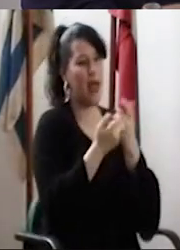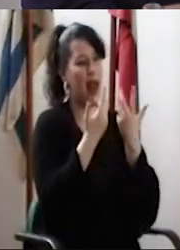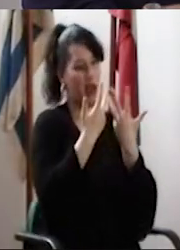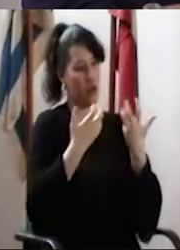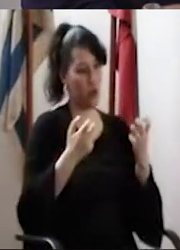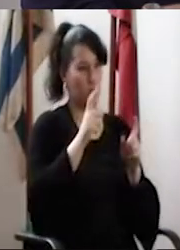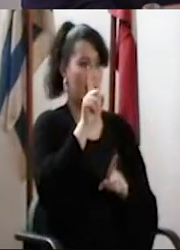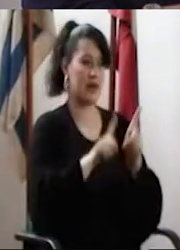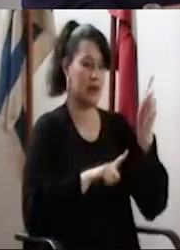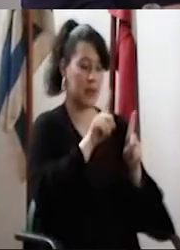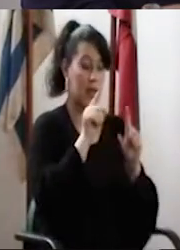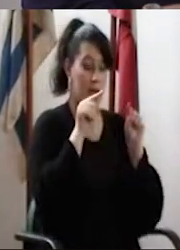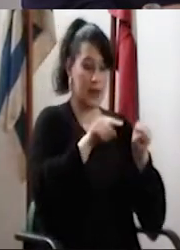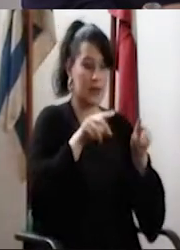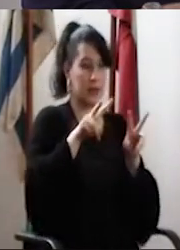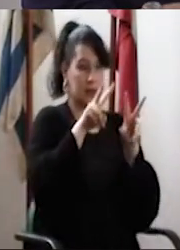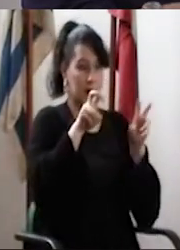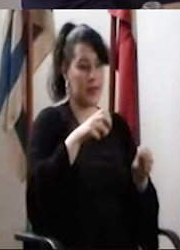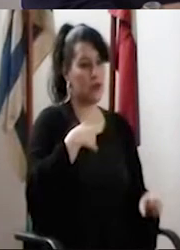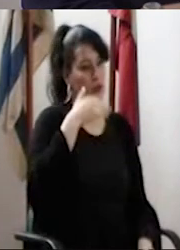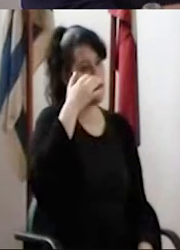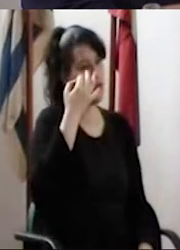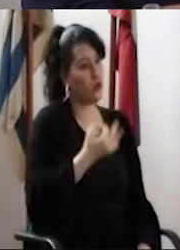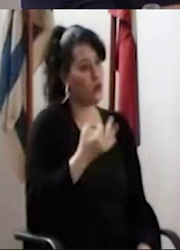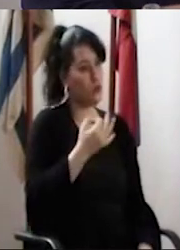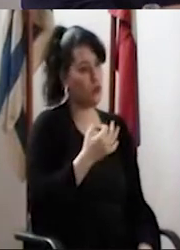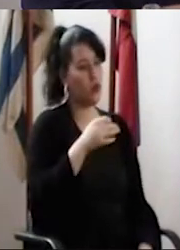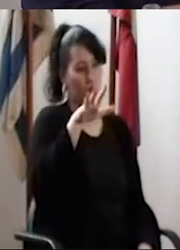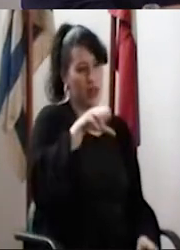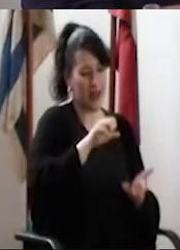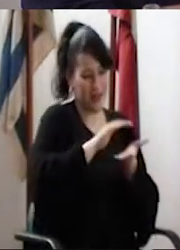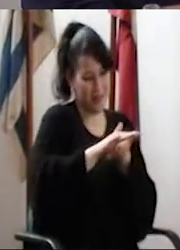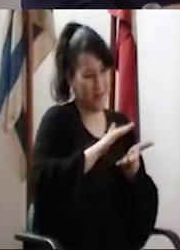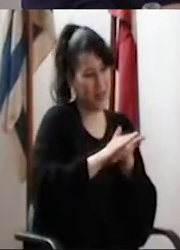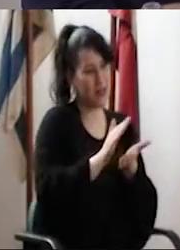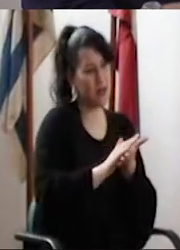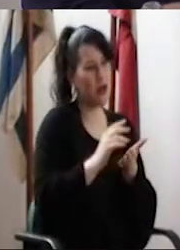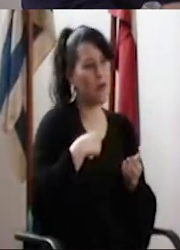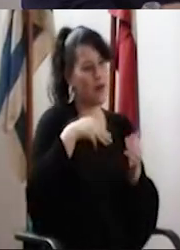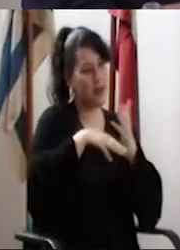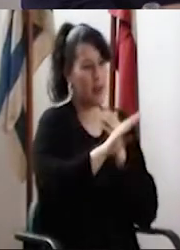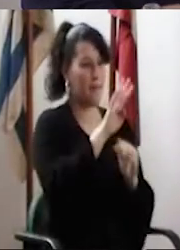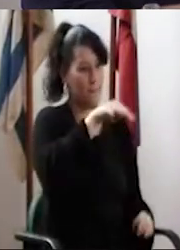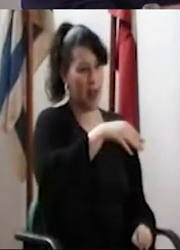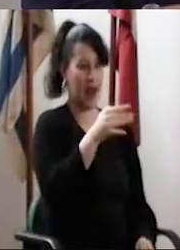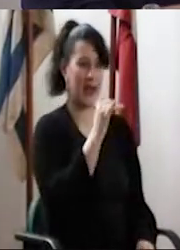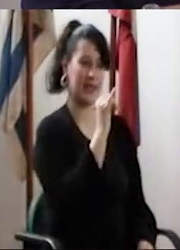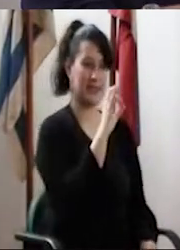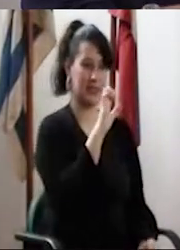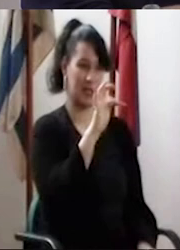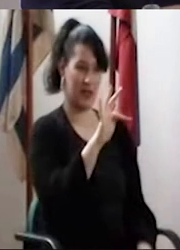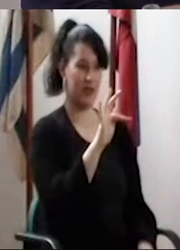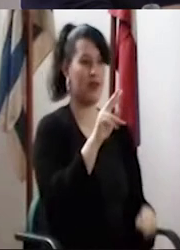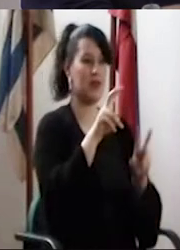reestructuras académicas. Y en ese sentido, yo justamente me traje impreso, porque me metí en la página de